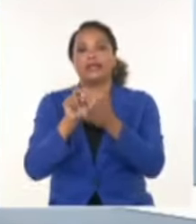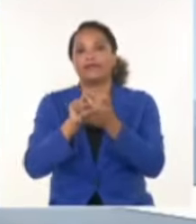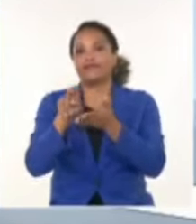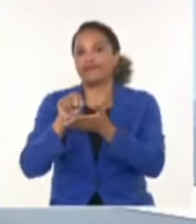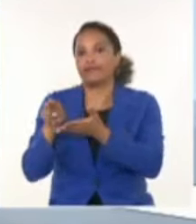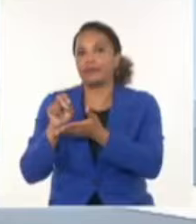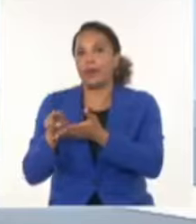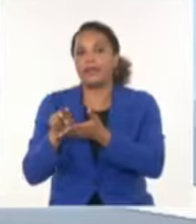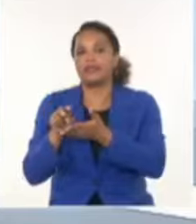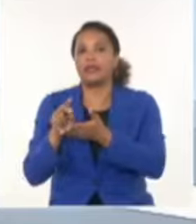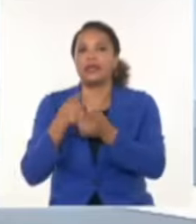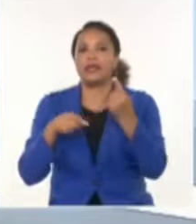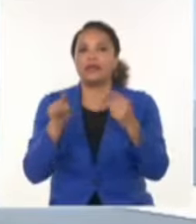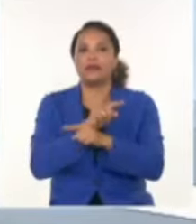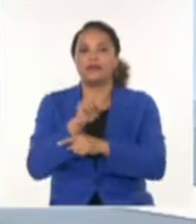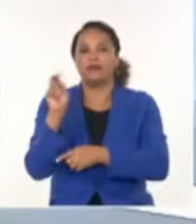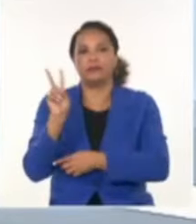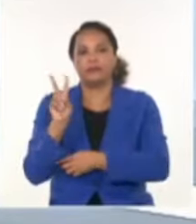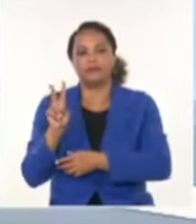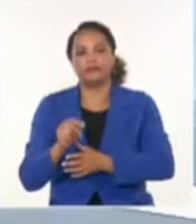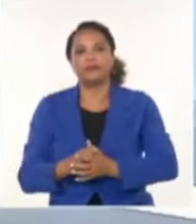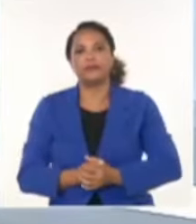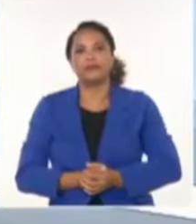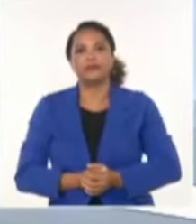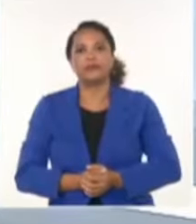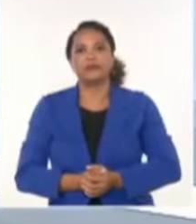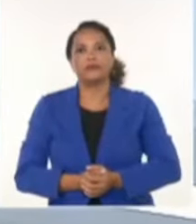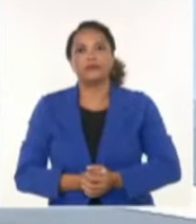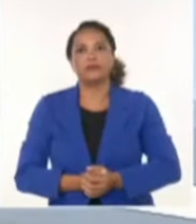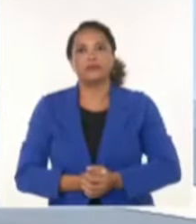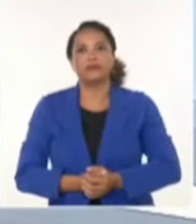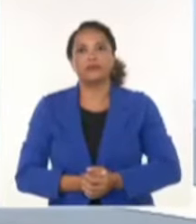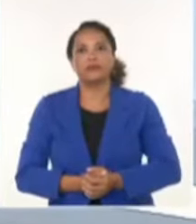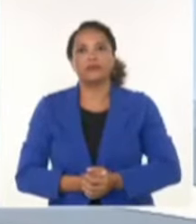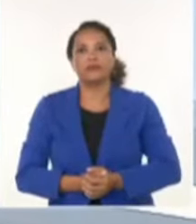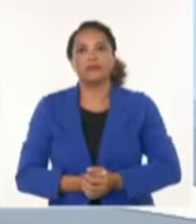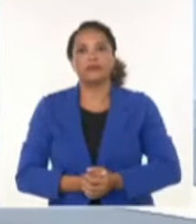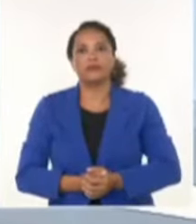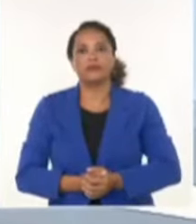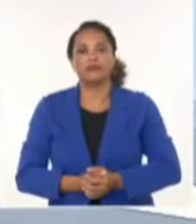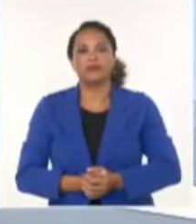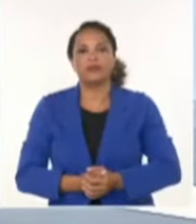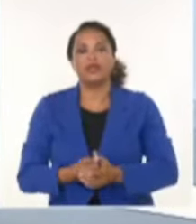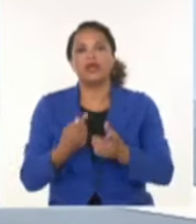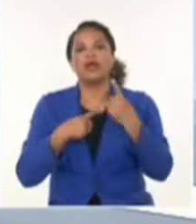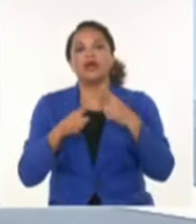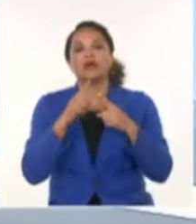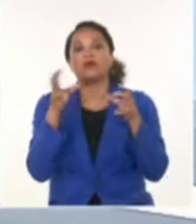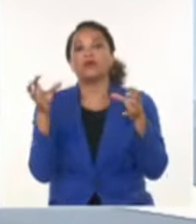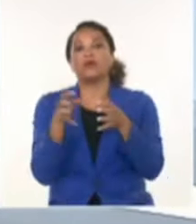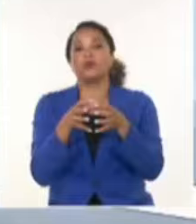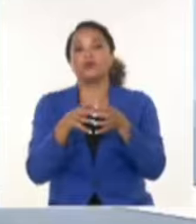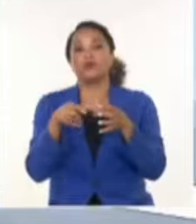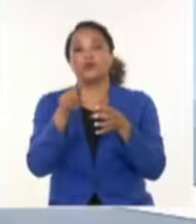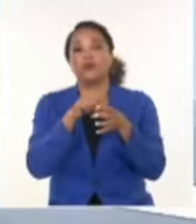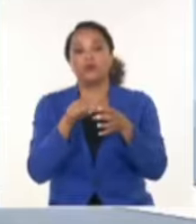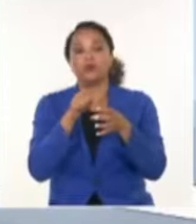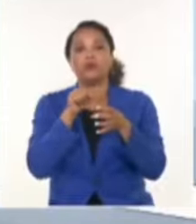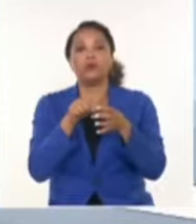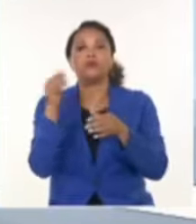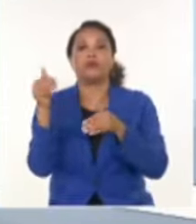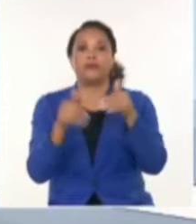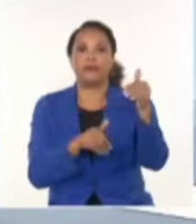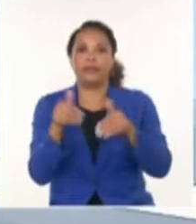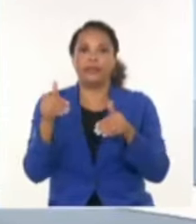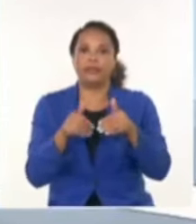propia plataforma Anonymous le declaró la guerra a Maduro. Quienes desde un rol imparcial, es cada vez más escaso, han participado